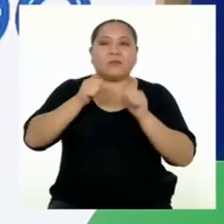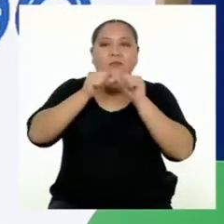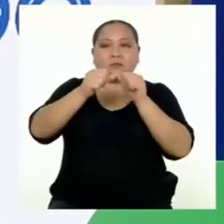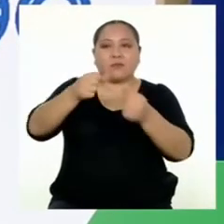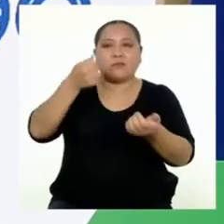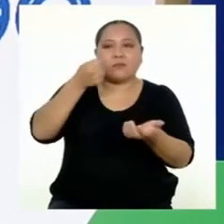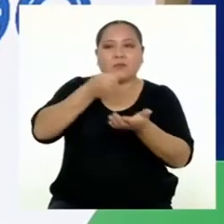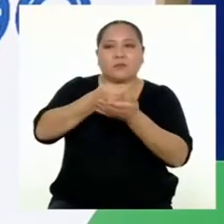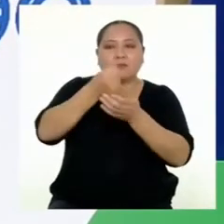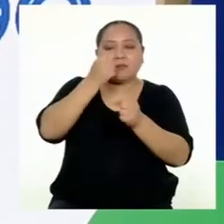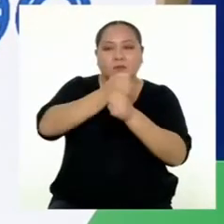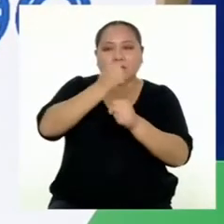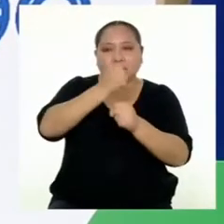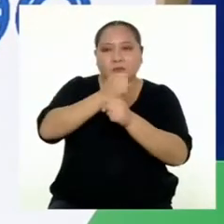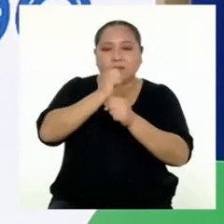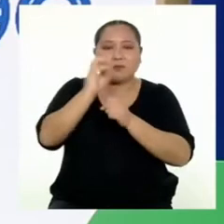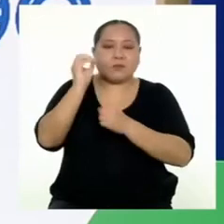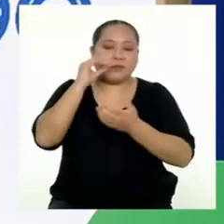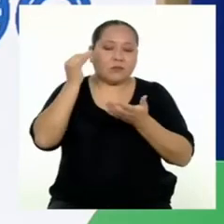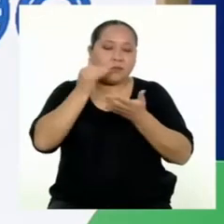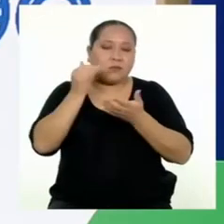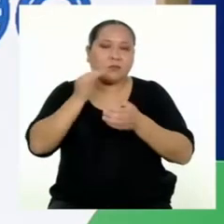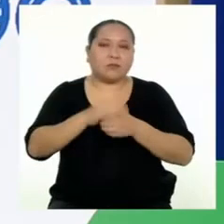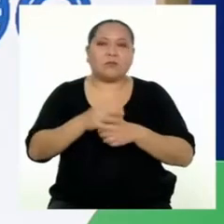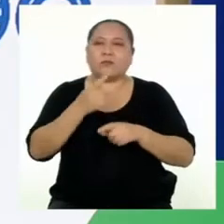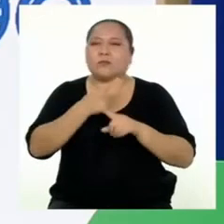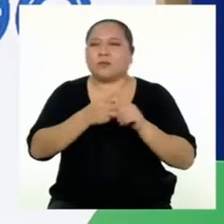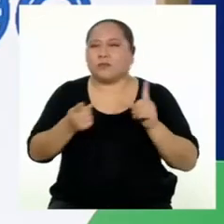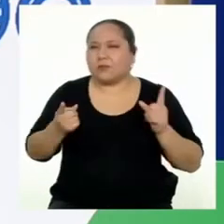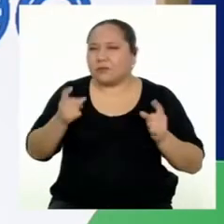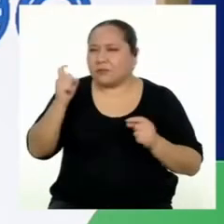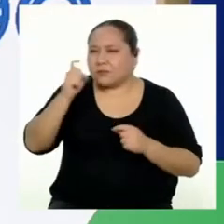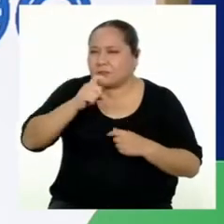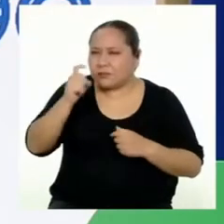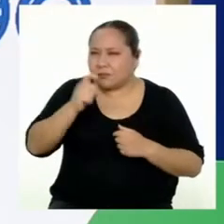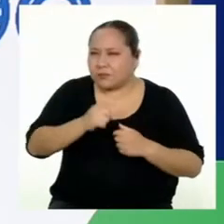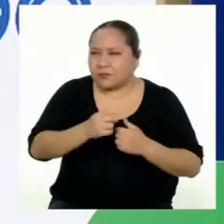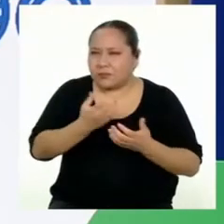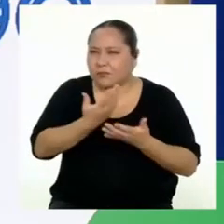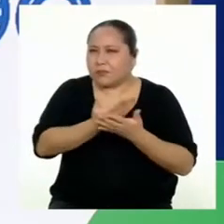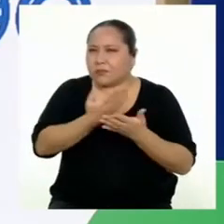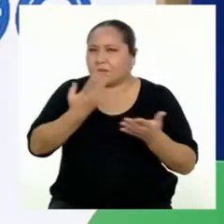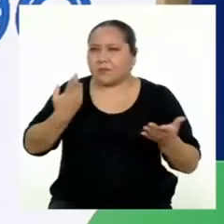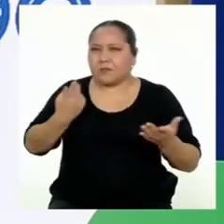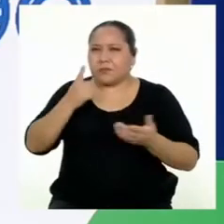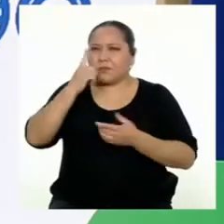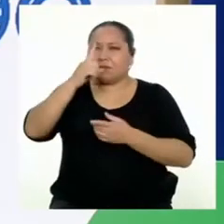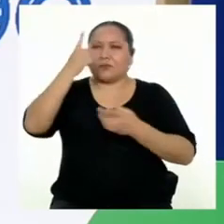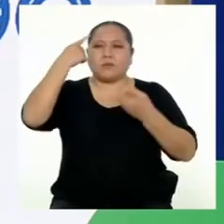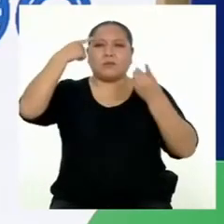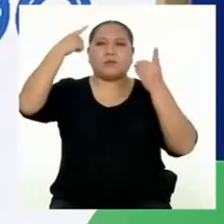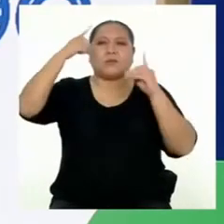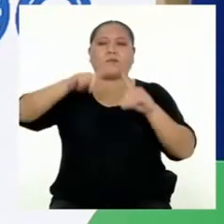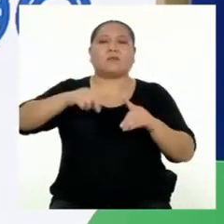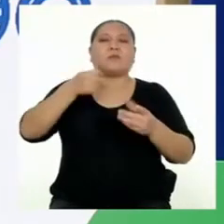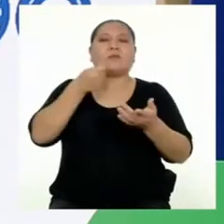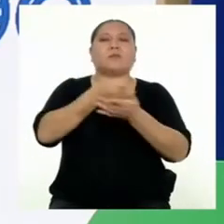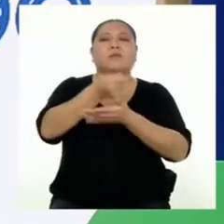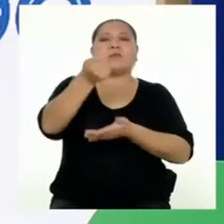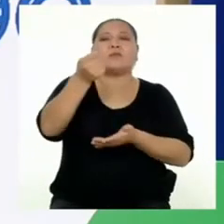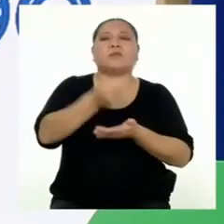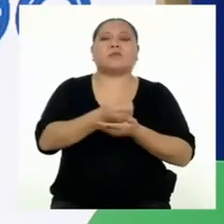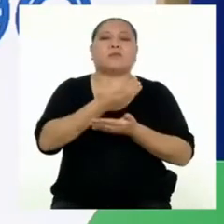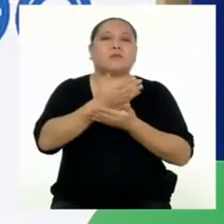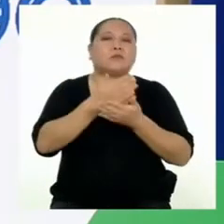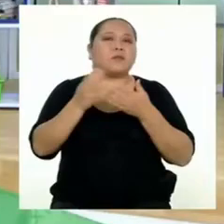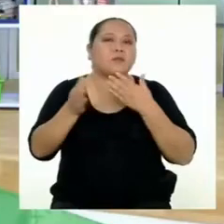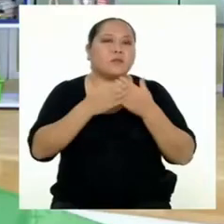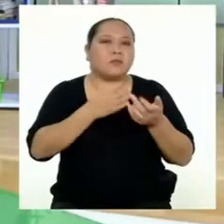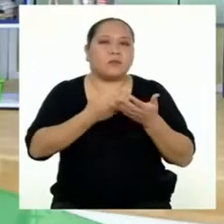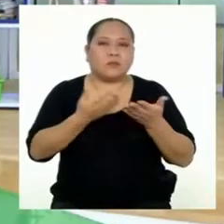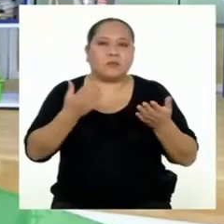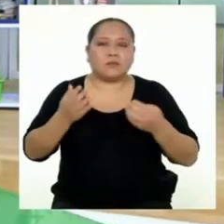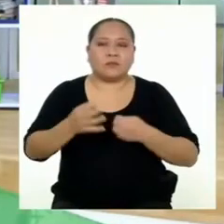o estudiando. Pero, ¿qué es lo que debemos saber antes de tomar una decisión de compra de cualquier bien?